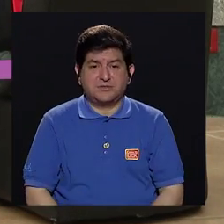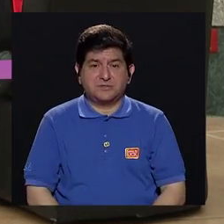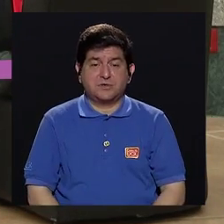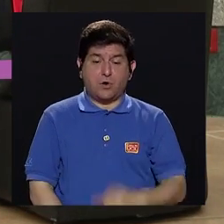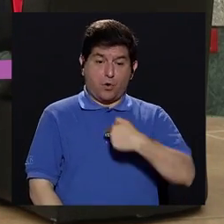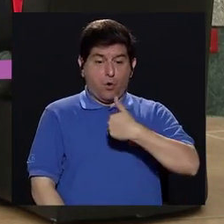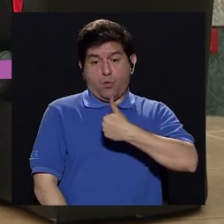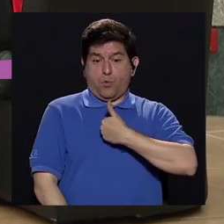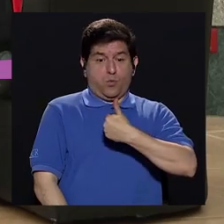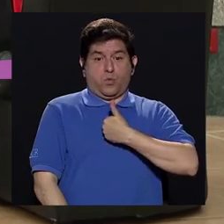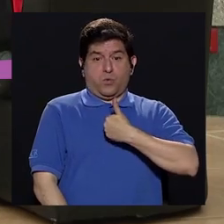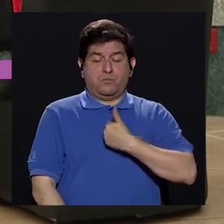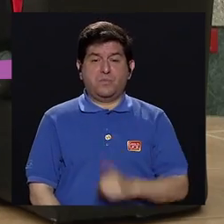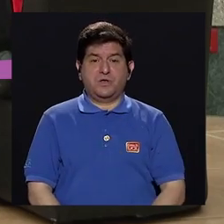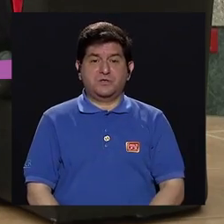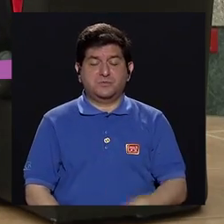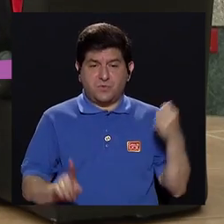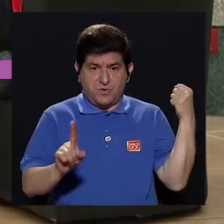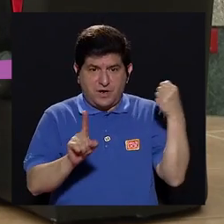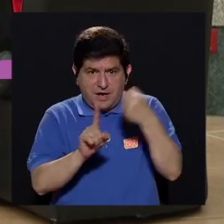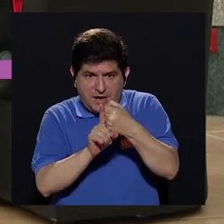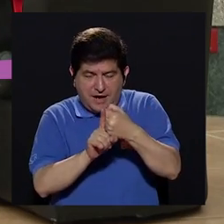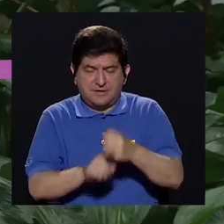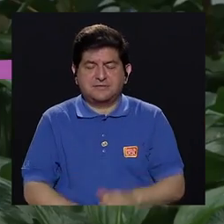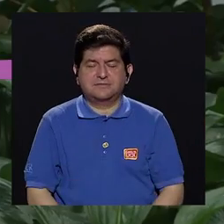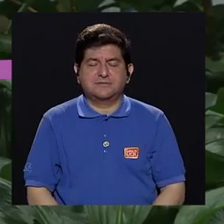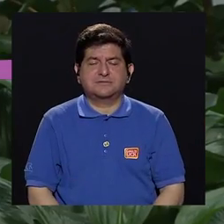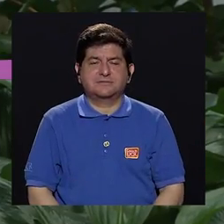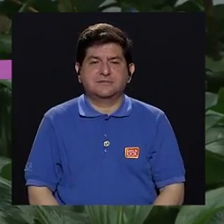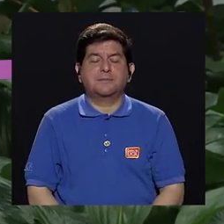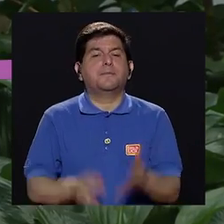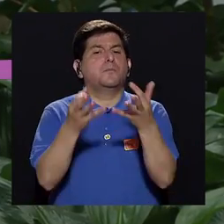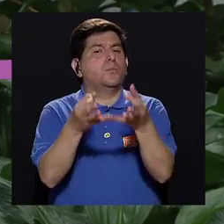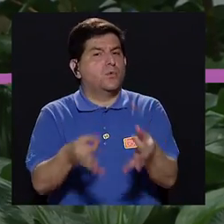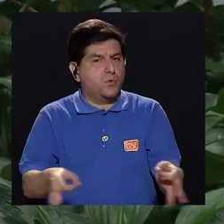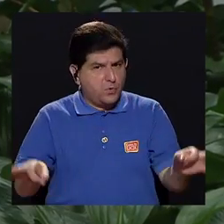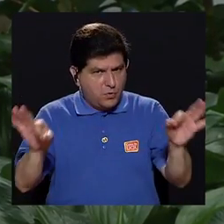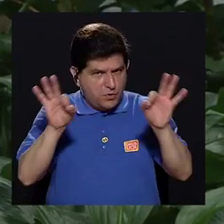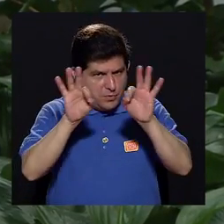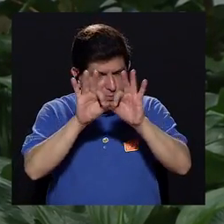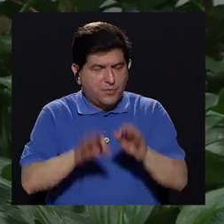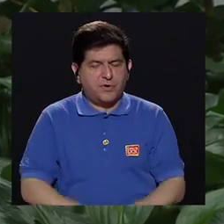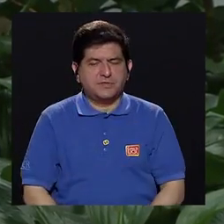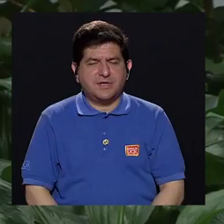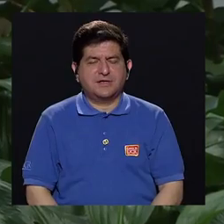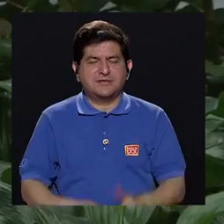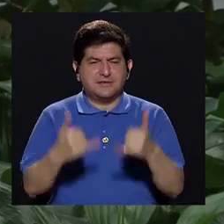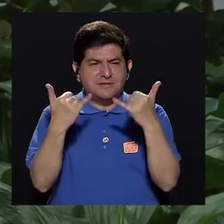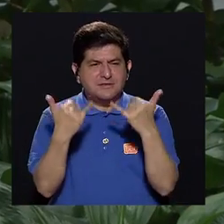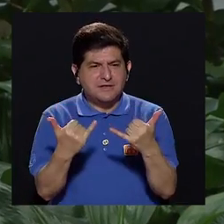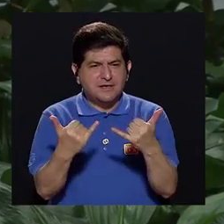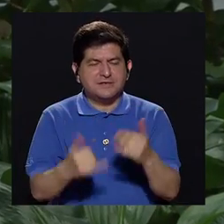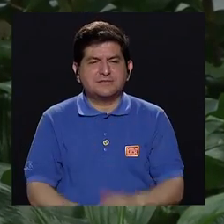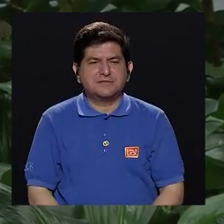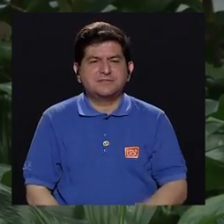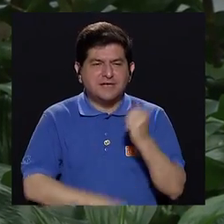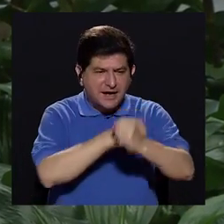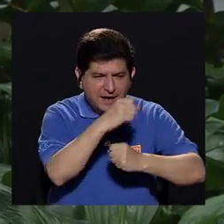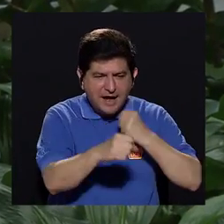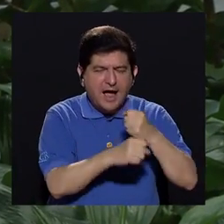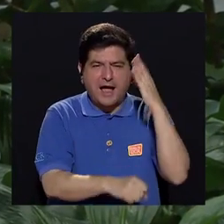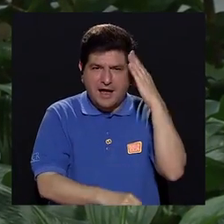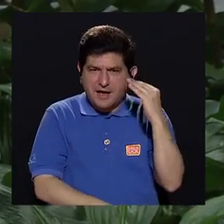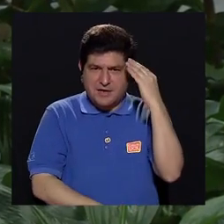hasta uno mismo frente a un accidente importante dentro de lo que me ha dejado los